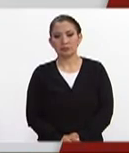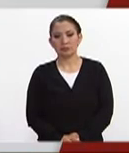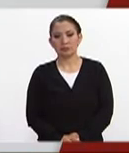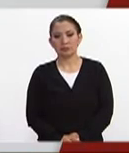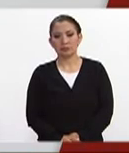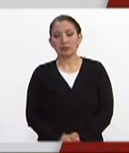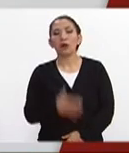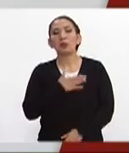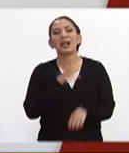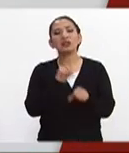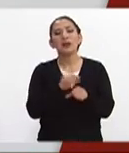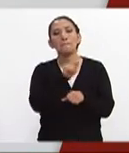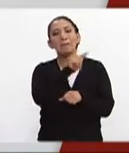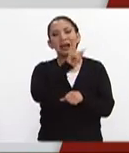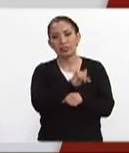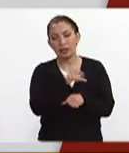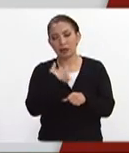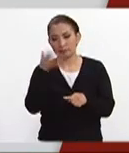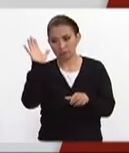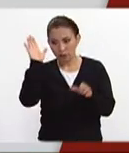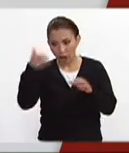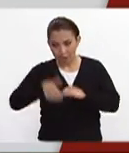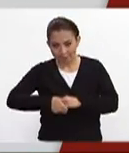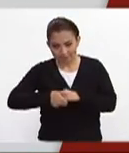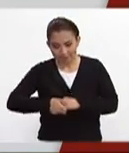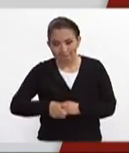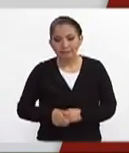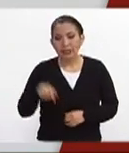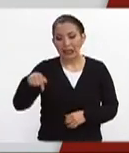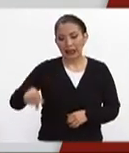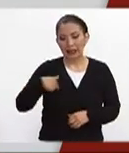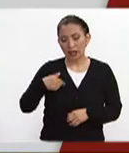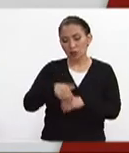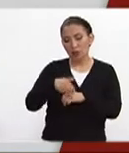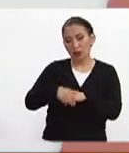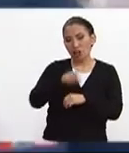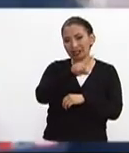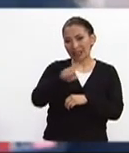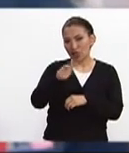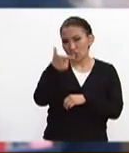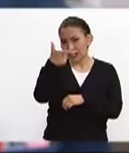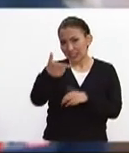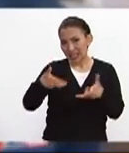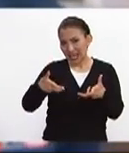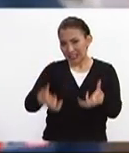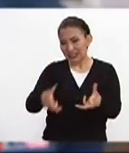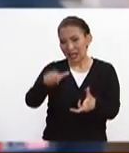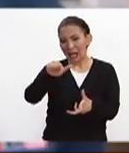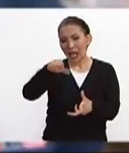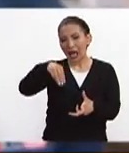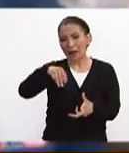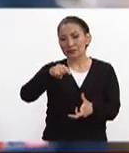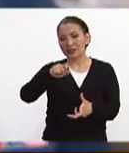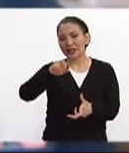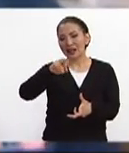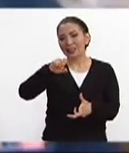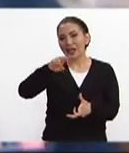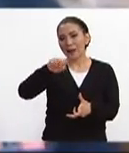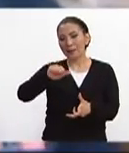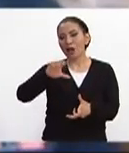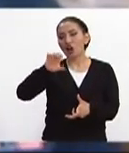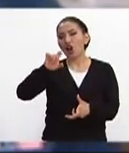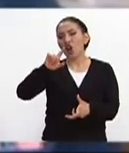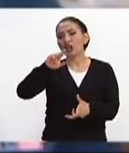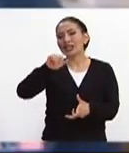Muy buenos días Pati te saludo desde desde el número 107 de la calle Amsterdam en la colonia Hipódromo